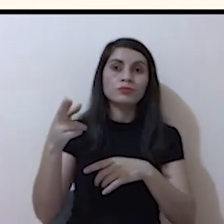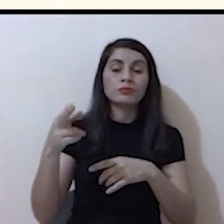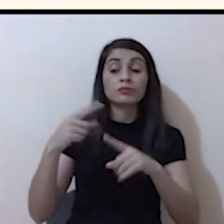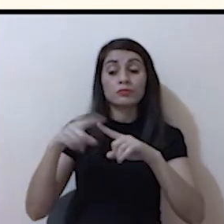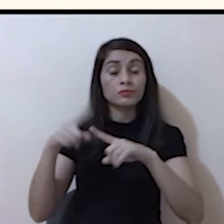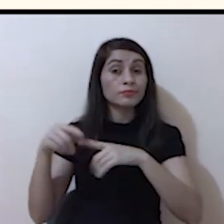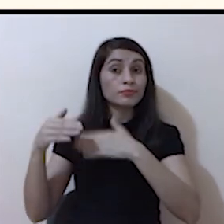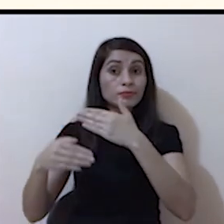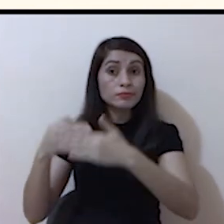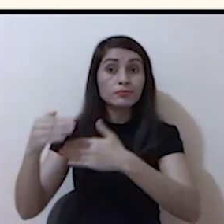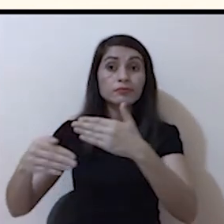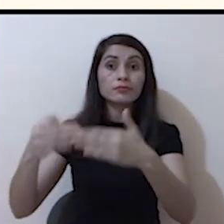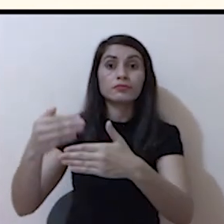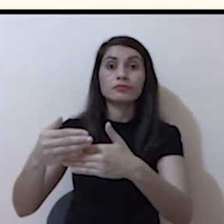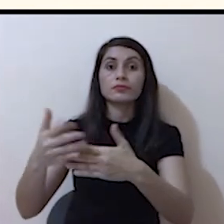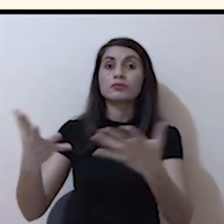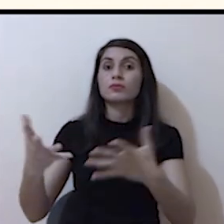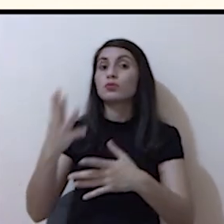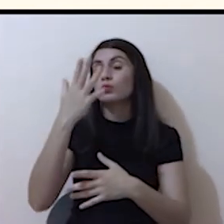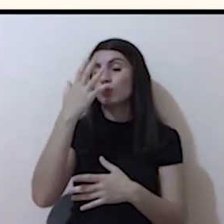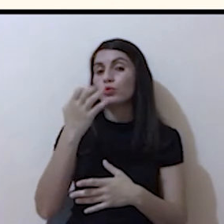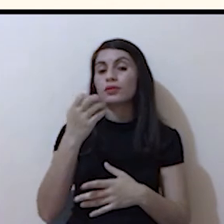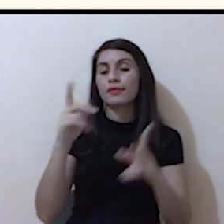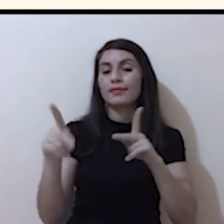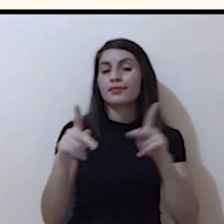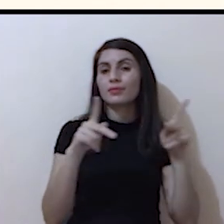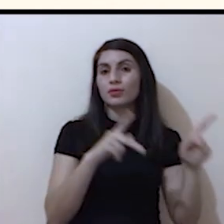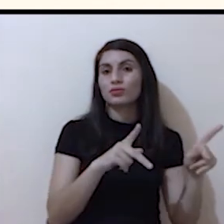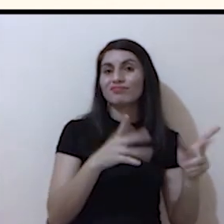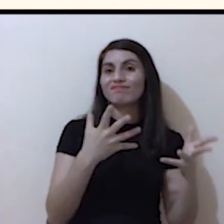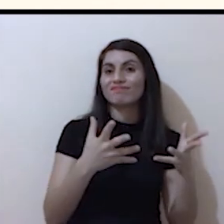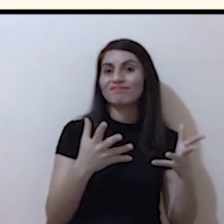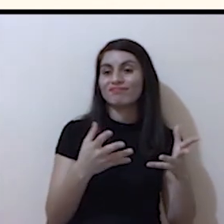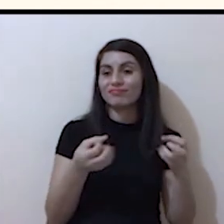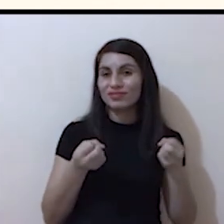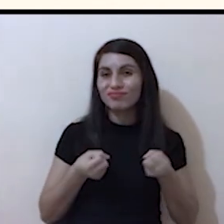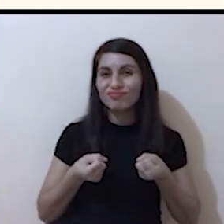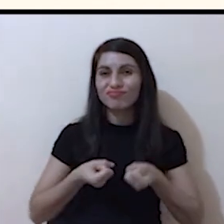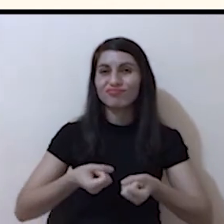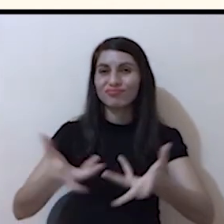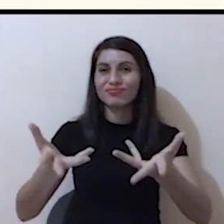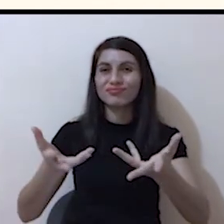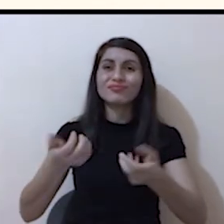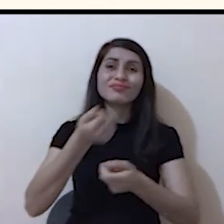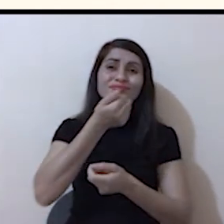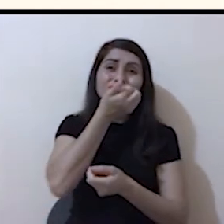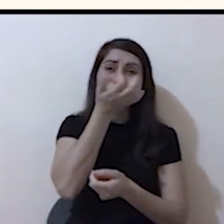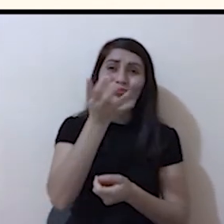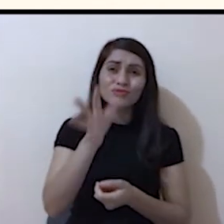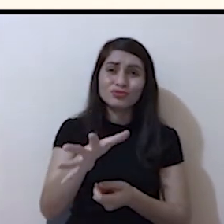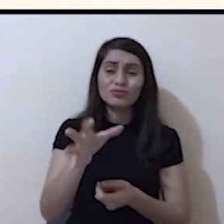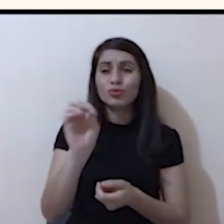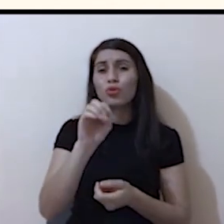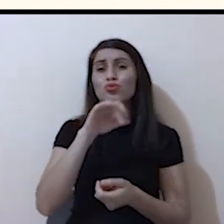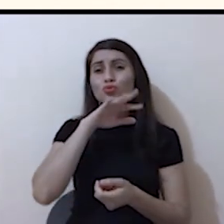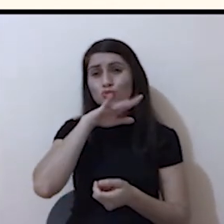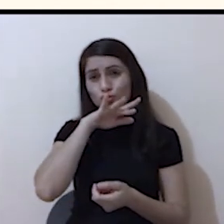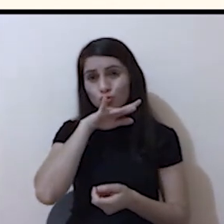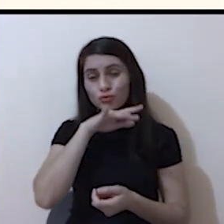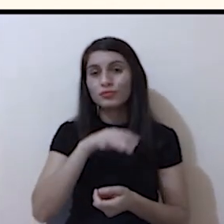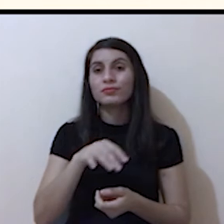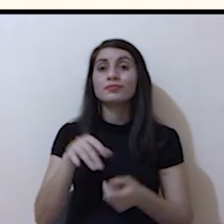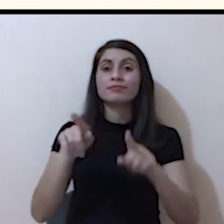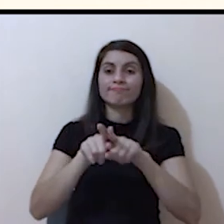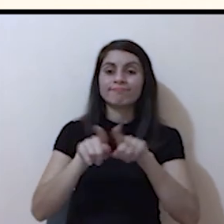proceso suceda por la actividad humana. Y las consecuencias de esta actividad humana es la que